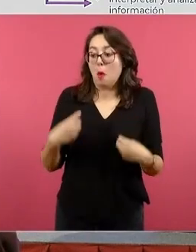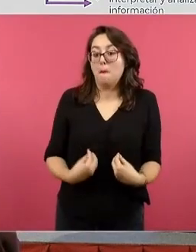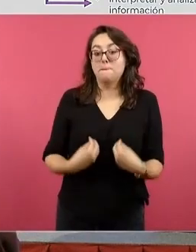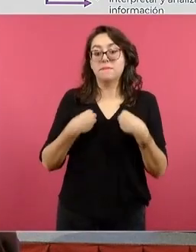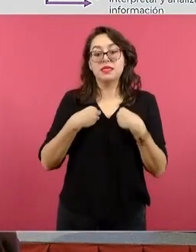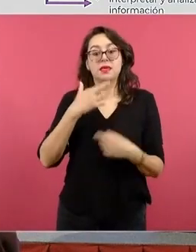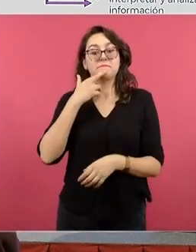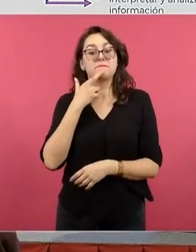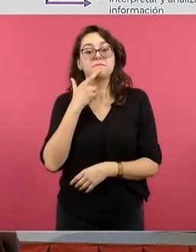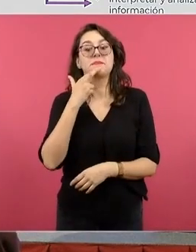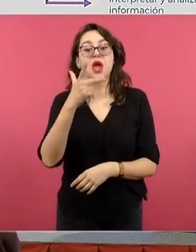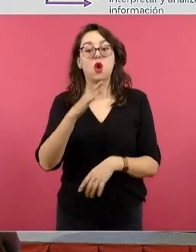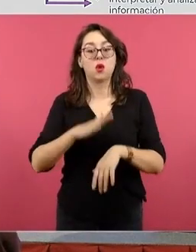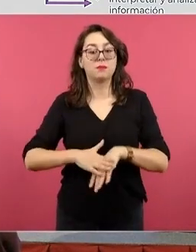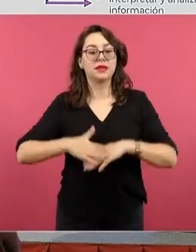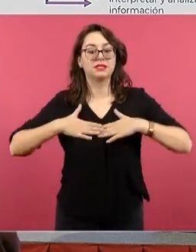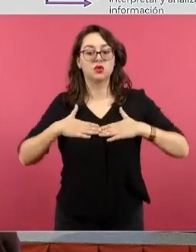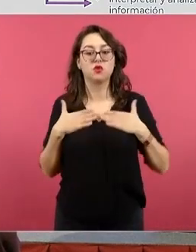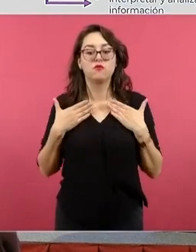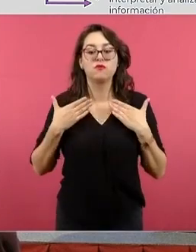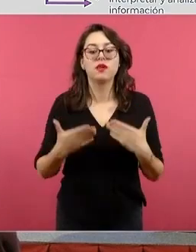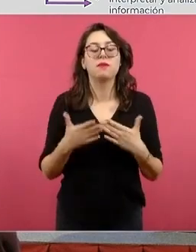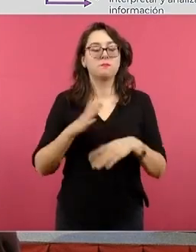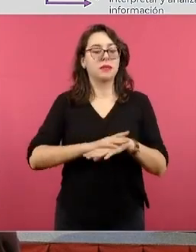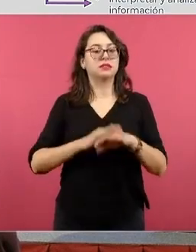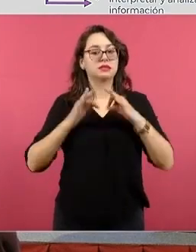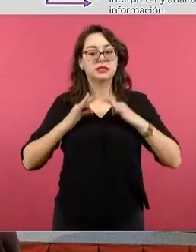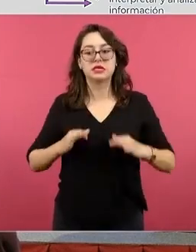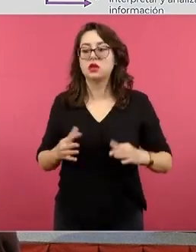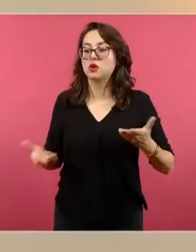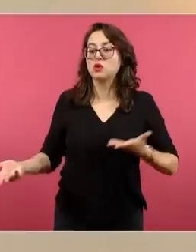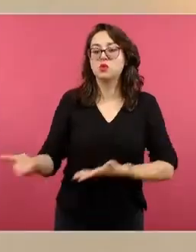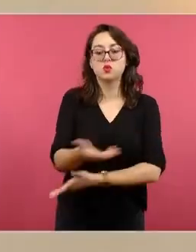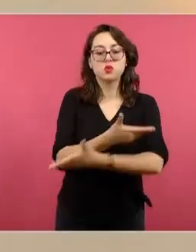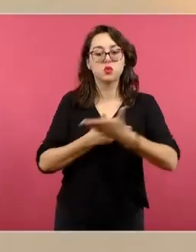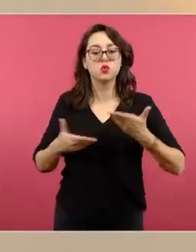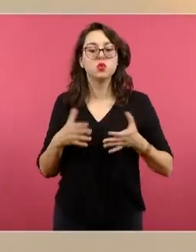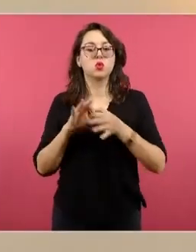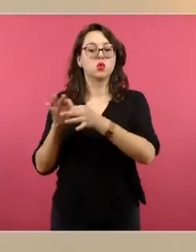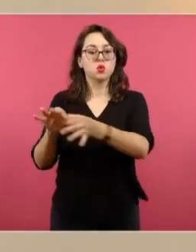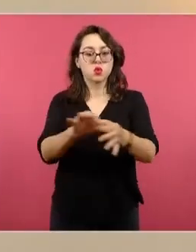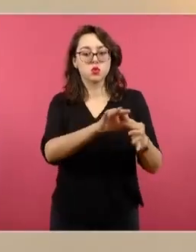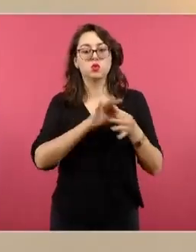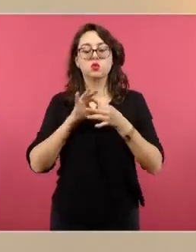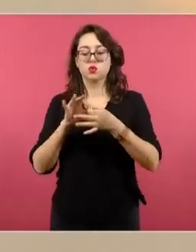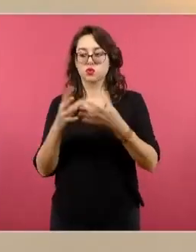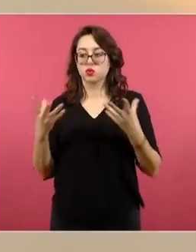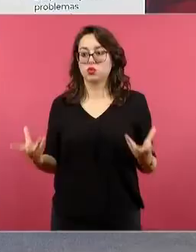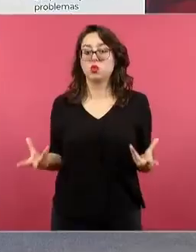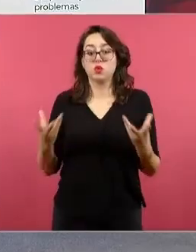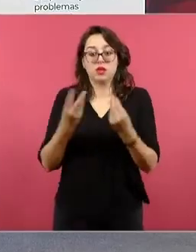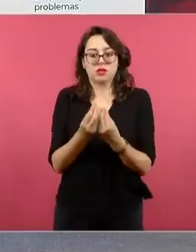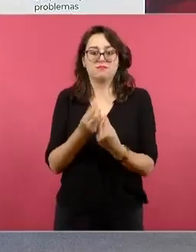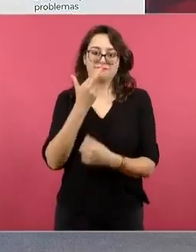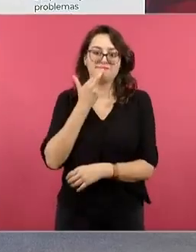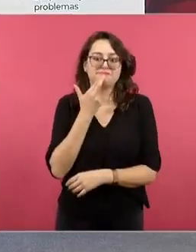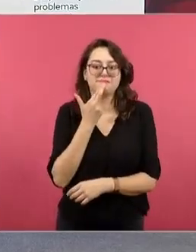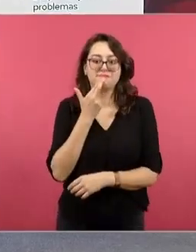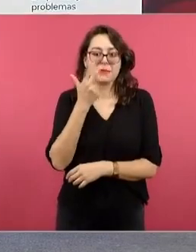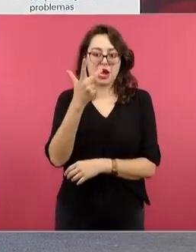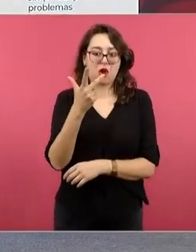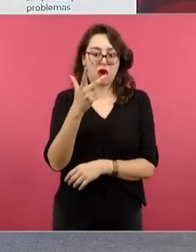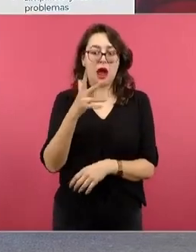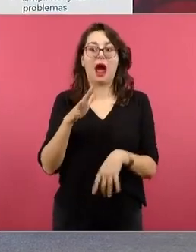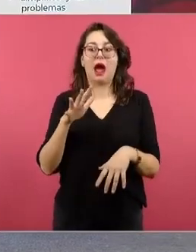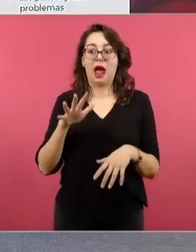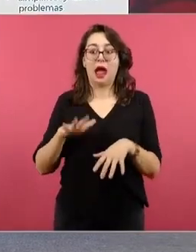confiable, de hacer estas redes de colaboración, de la reconstrucción de un tejido social, que mucha falta hace